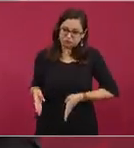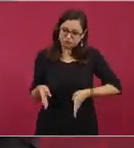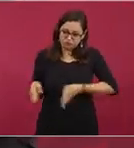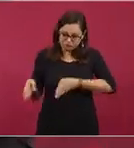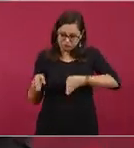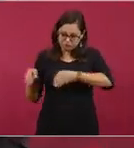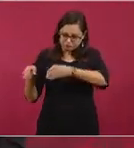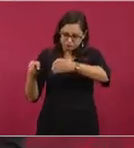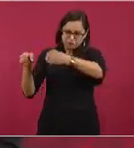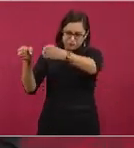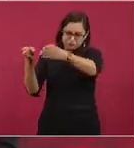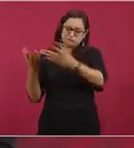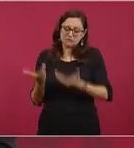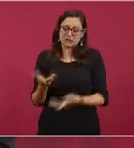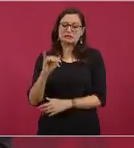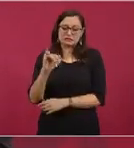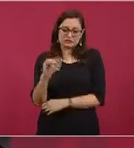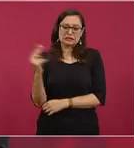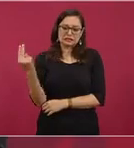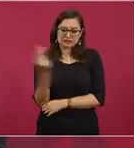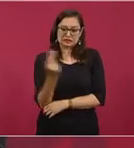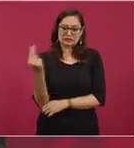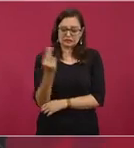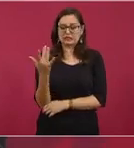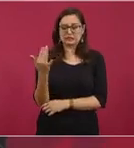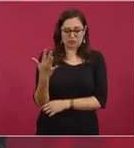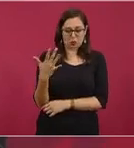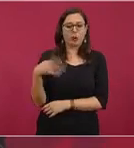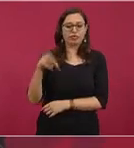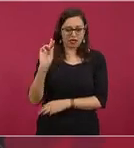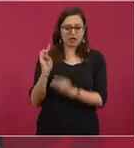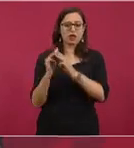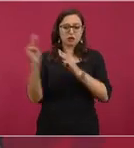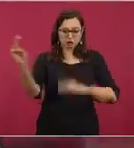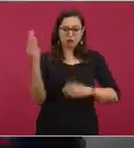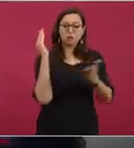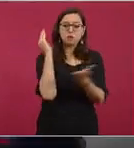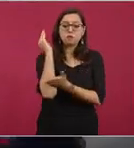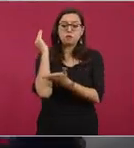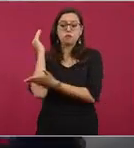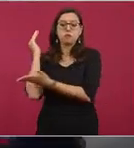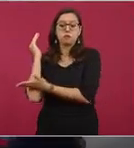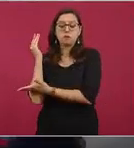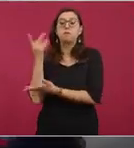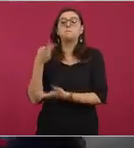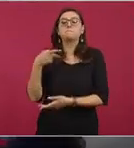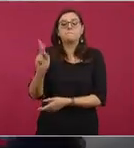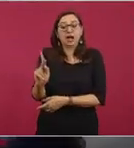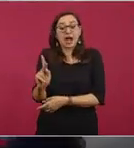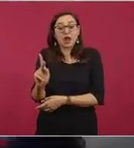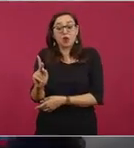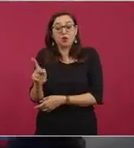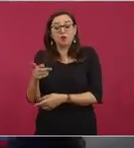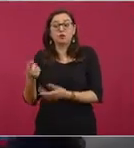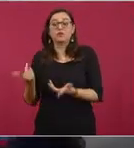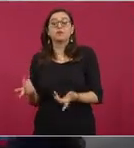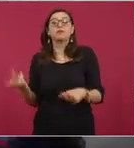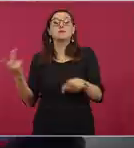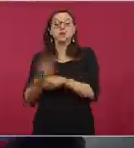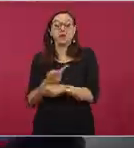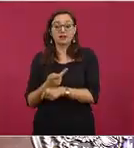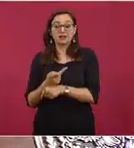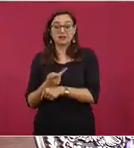para que pase el tren, a cambio de eso estamos sembrando en